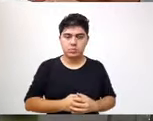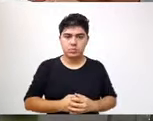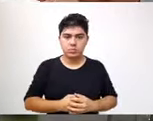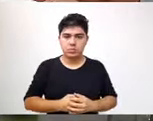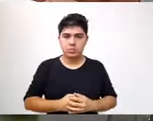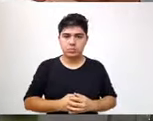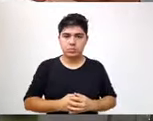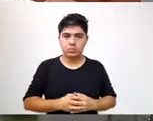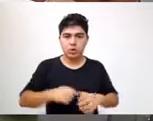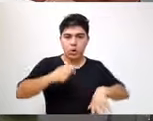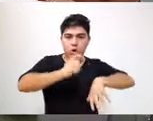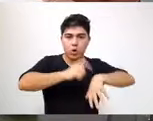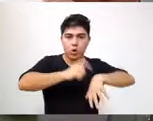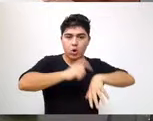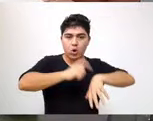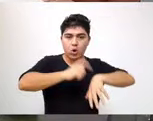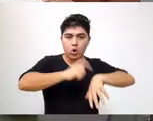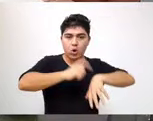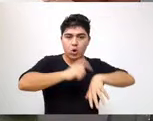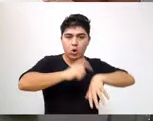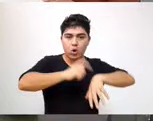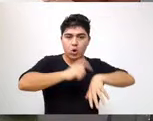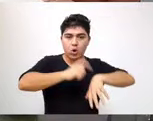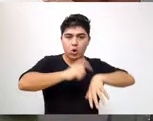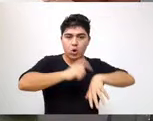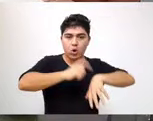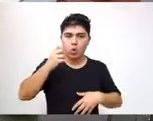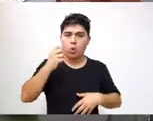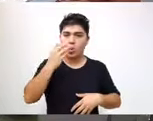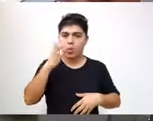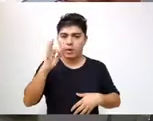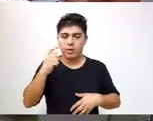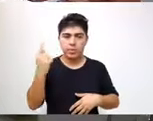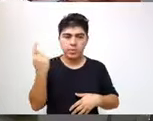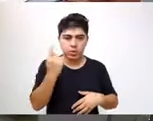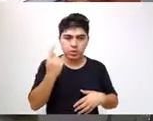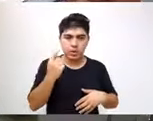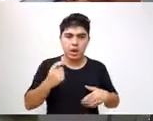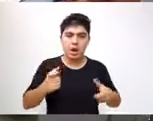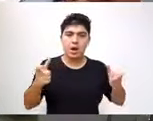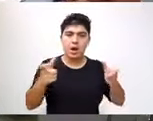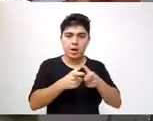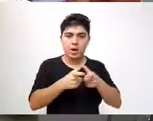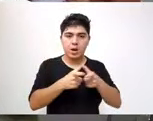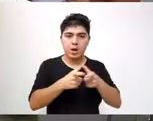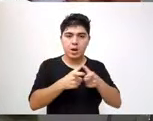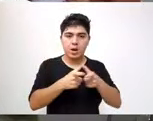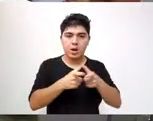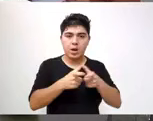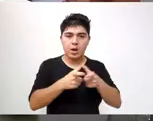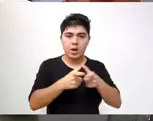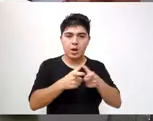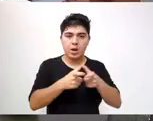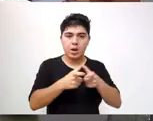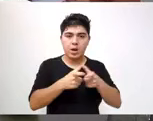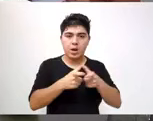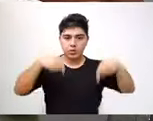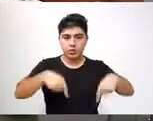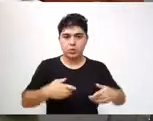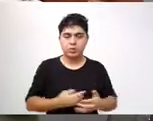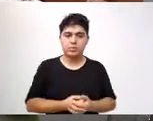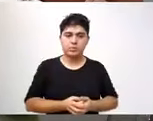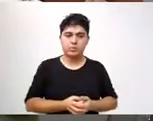Siendo las 9 horas 40 minutos, se da por finalizada la sesión extraordinaria del día de la fecha.